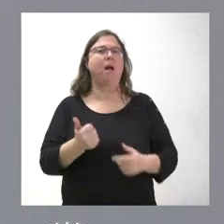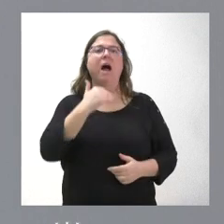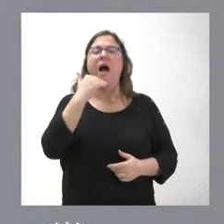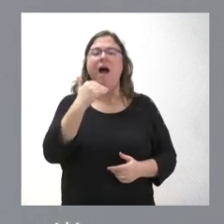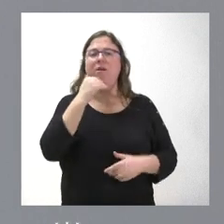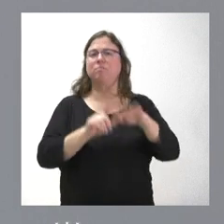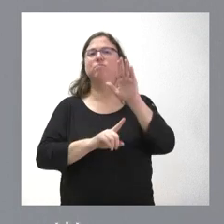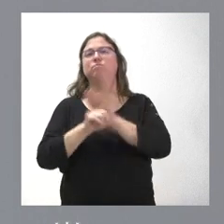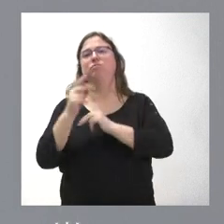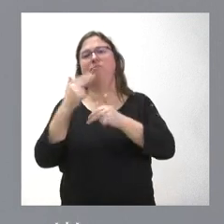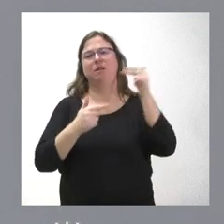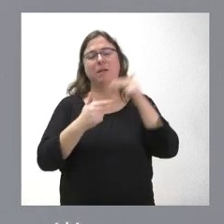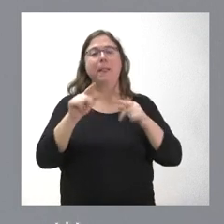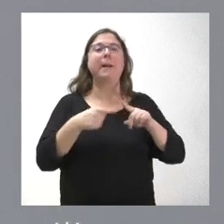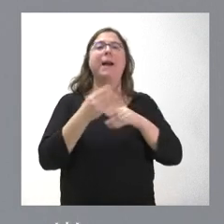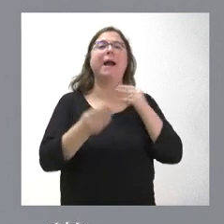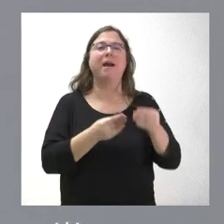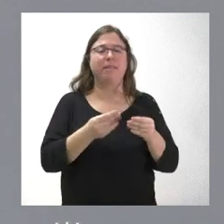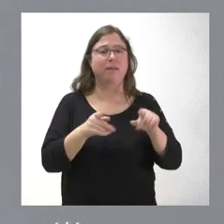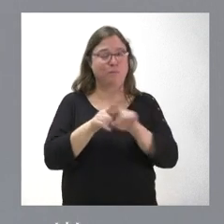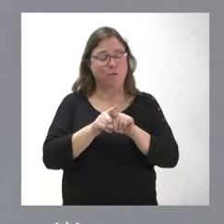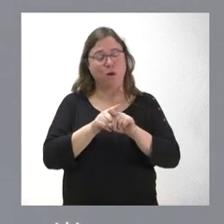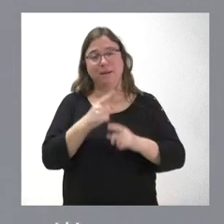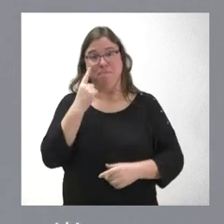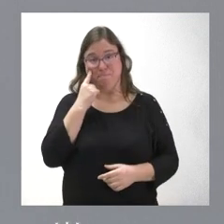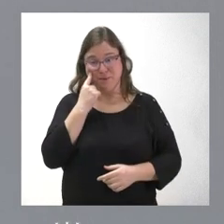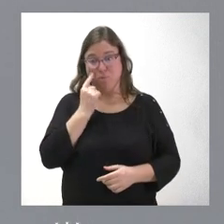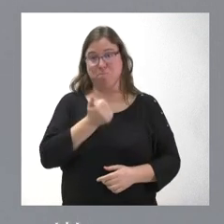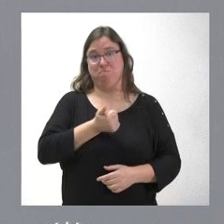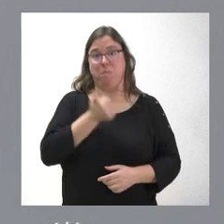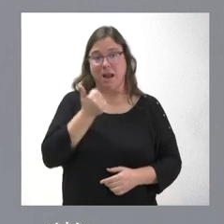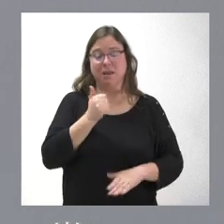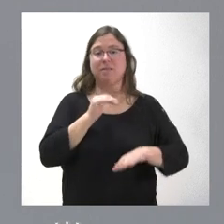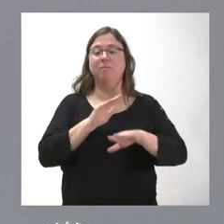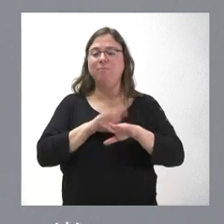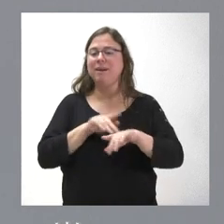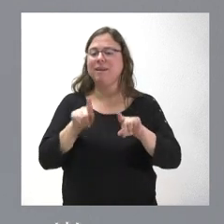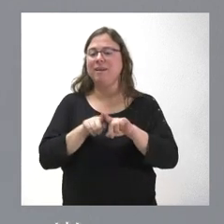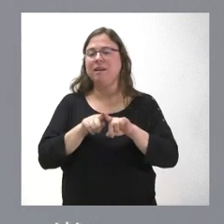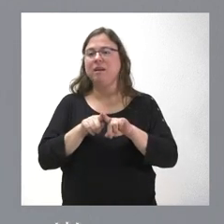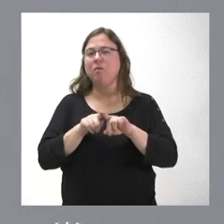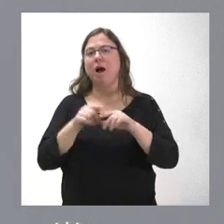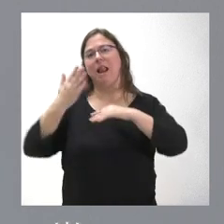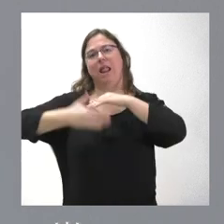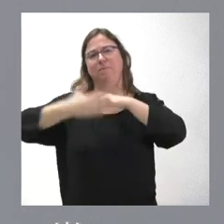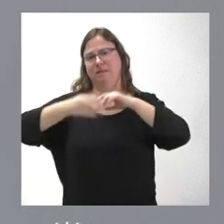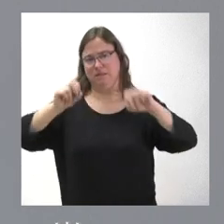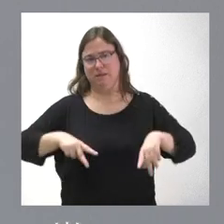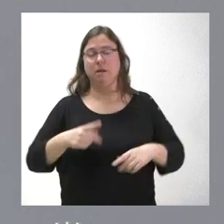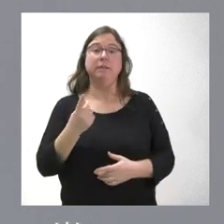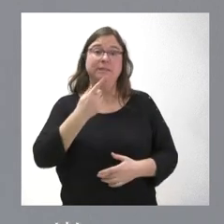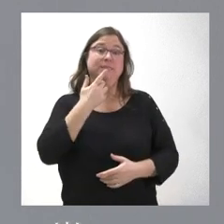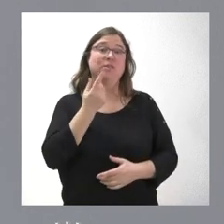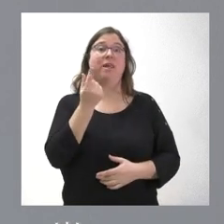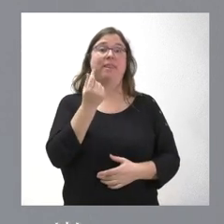de toda la actividad de las obras. Y con esto lo que hacemos es reforzar los créditos para que este no sea en ningún momento un elemento de restricción. Lógicamente, a medida que se van agotando